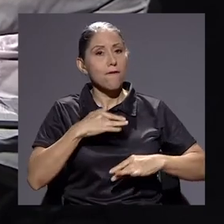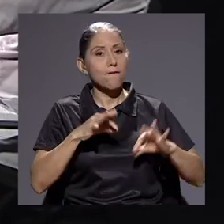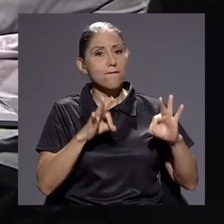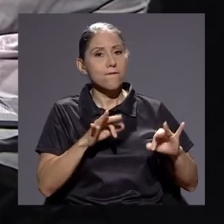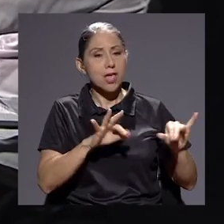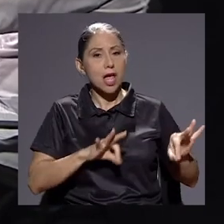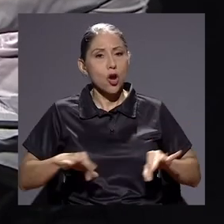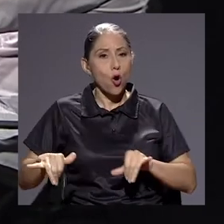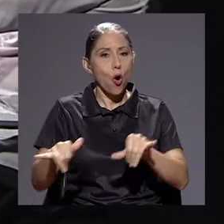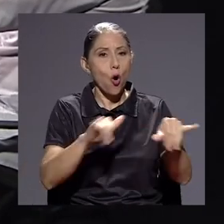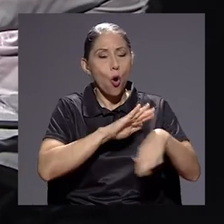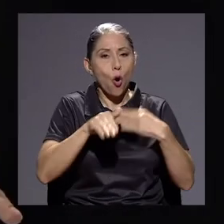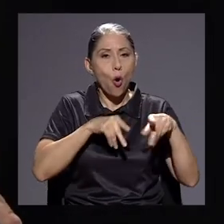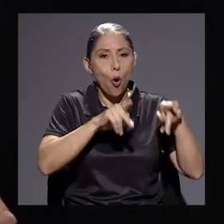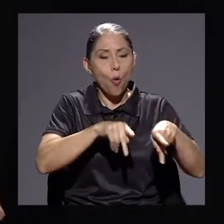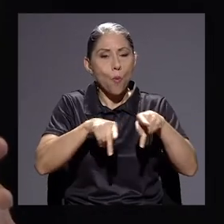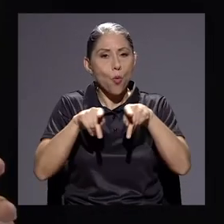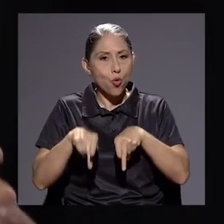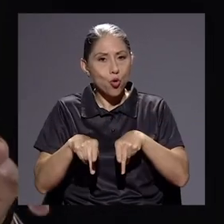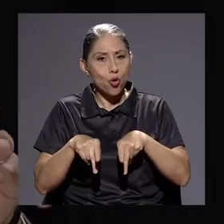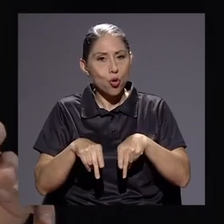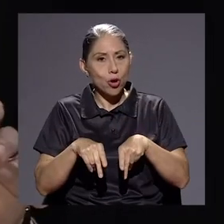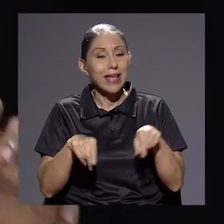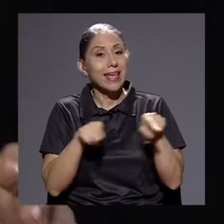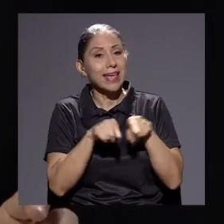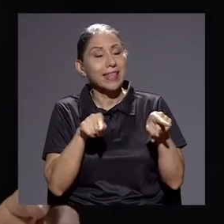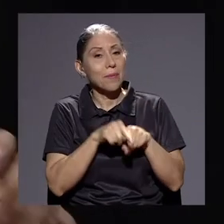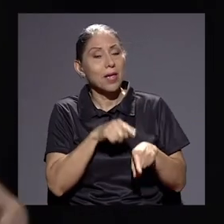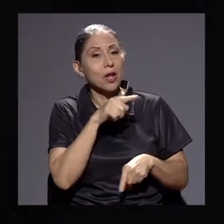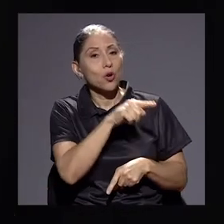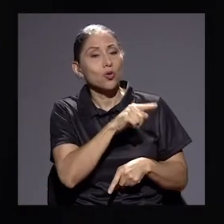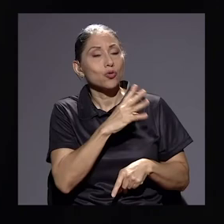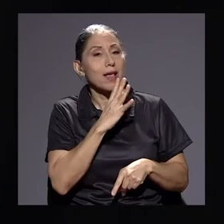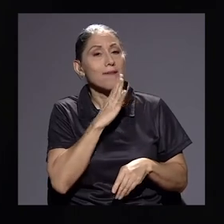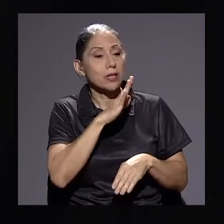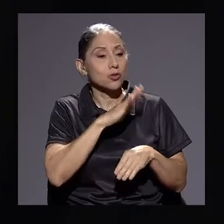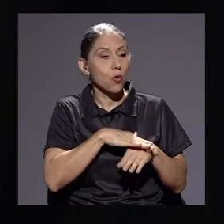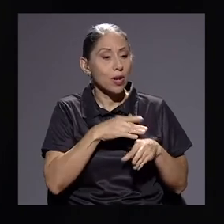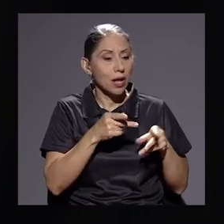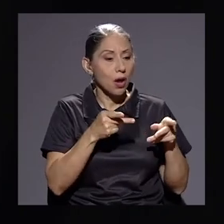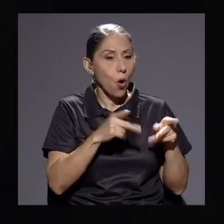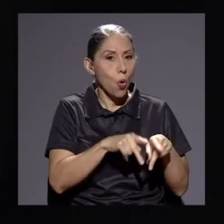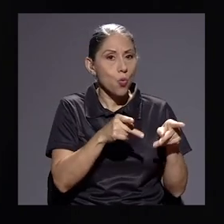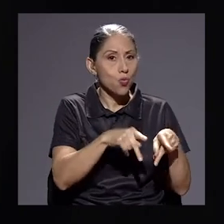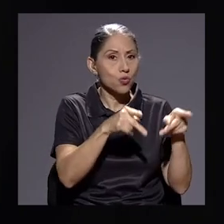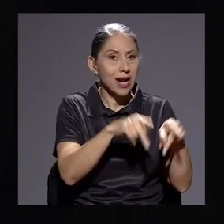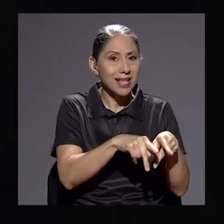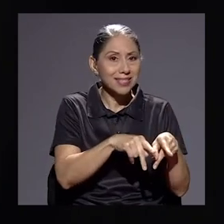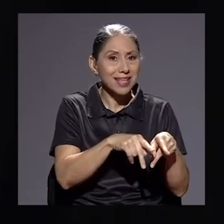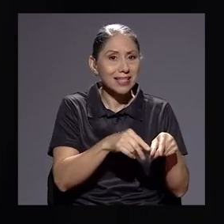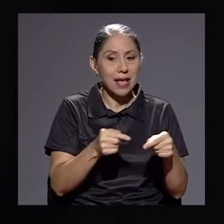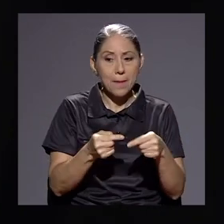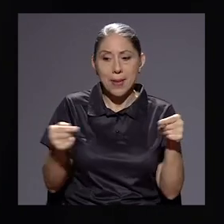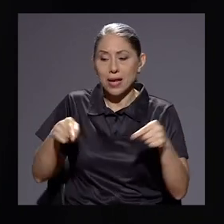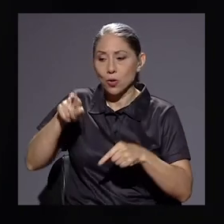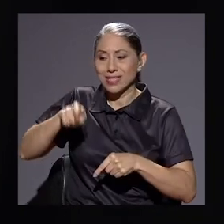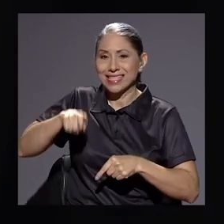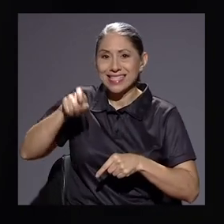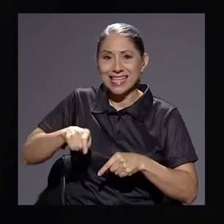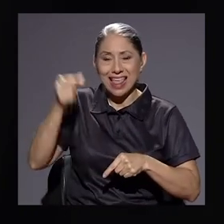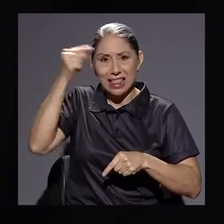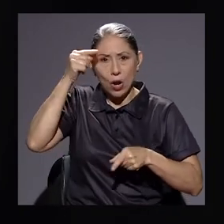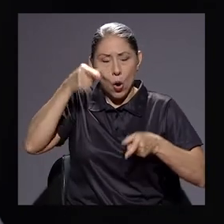Y quisiera destacar la reflexión que hace usted a tono de las ocurrencias versus la gran necesidad de una potente